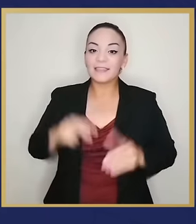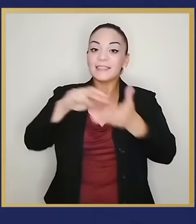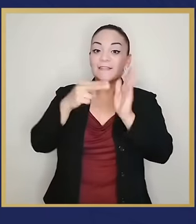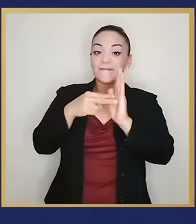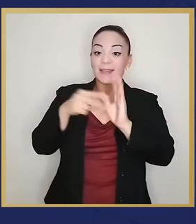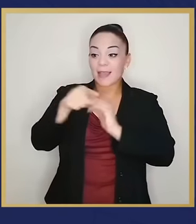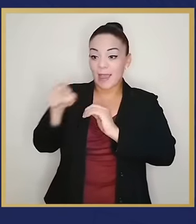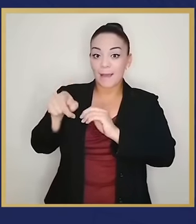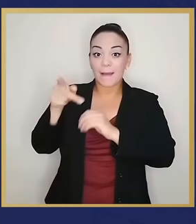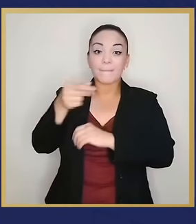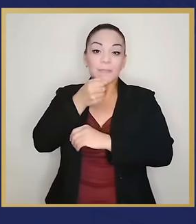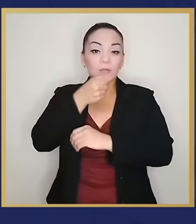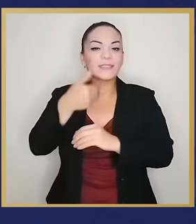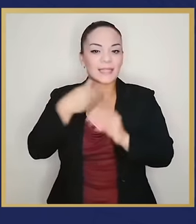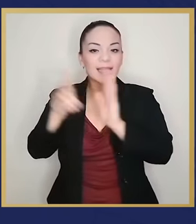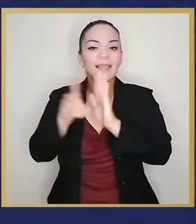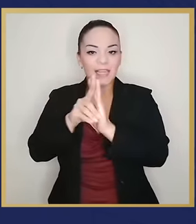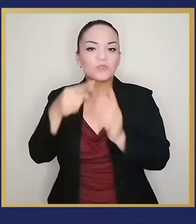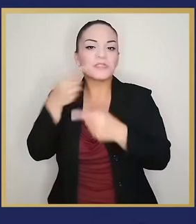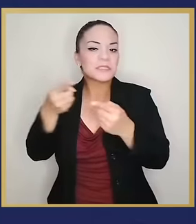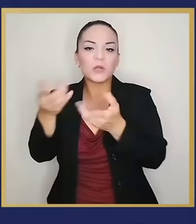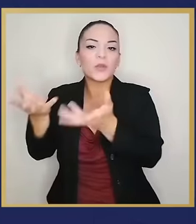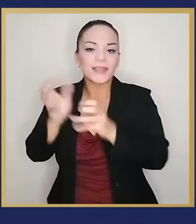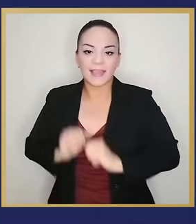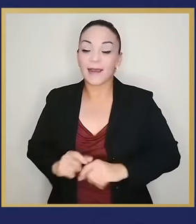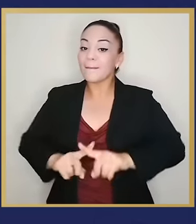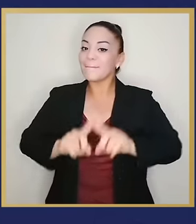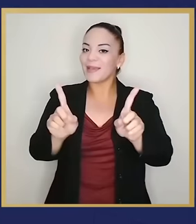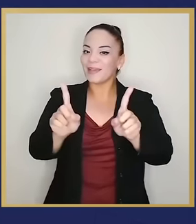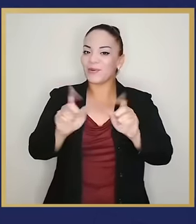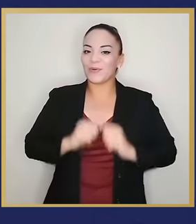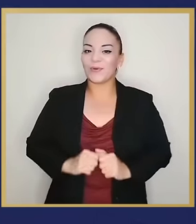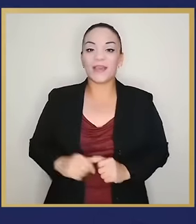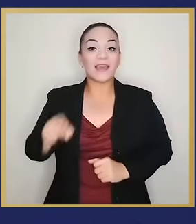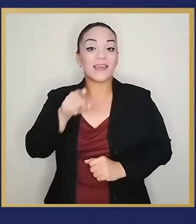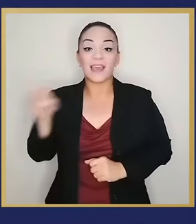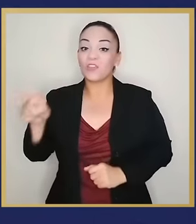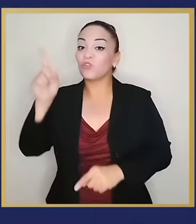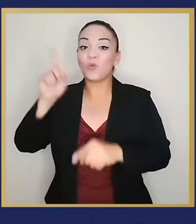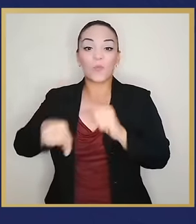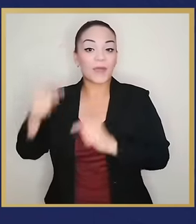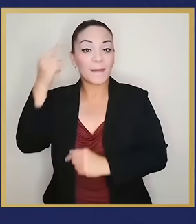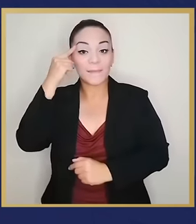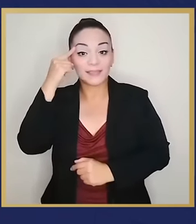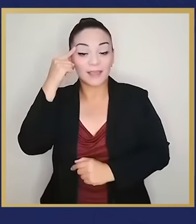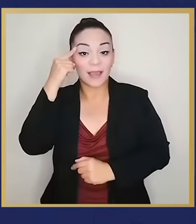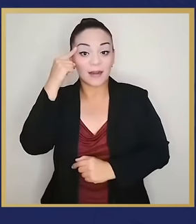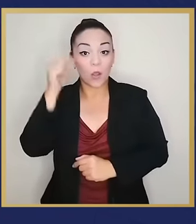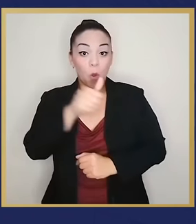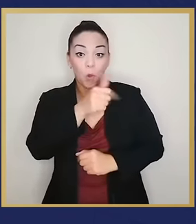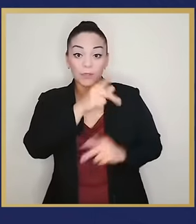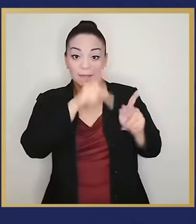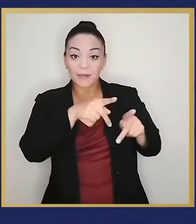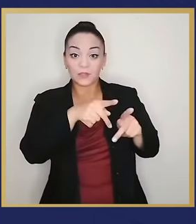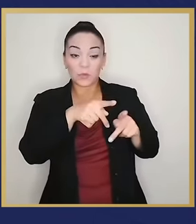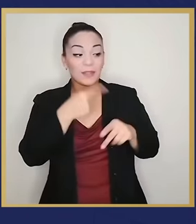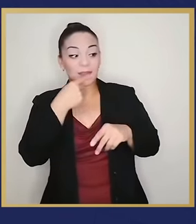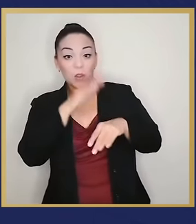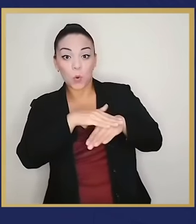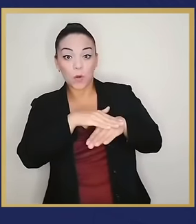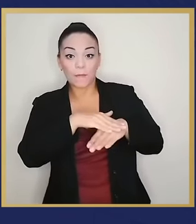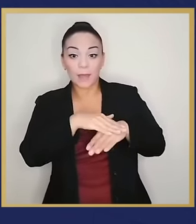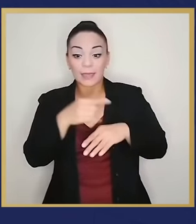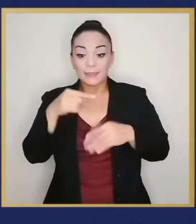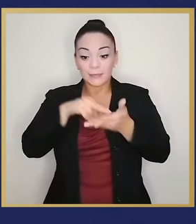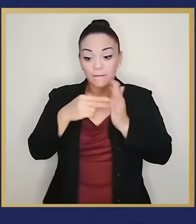Tienen derecho de decir lo que quieran. No tienen derecho de esperar que la parte ofendida se quede